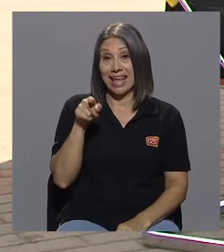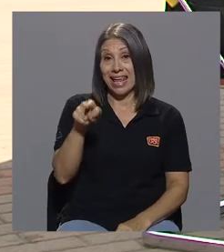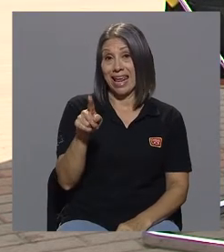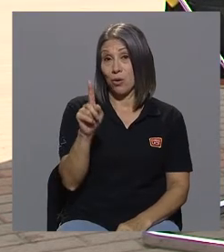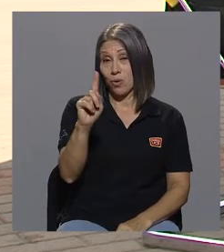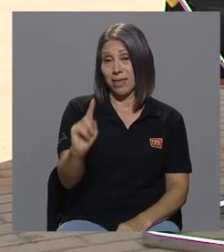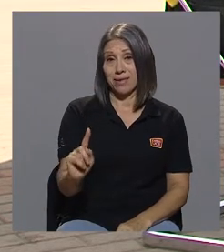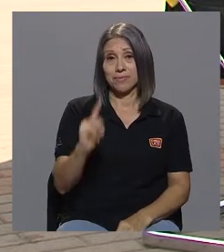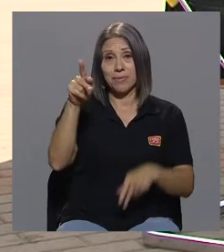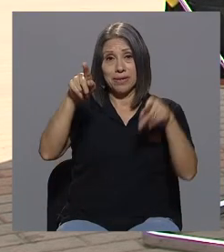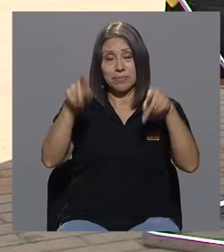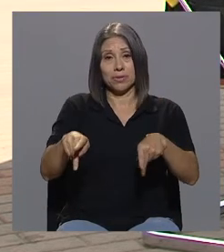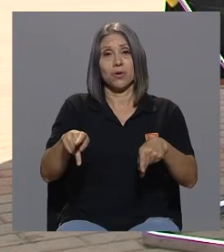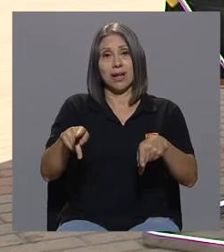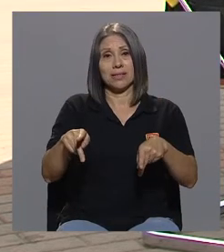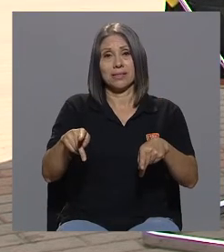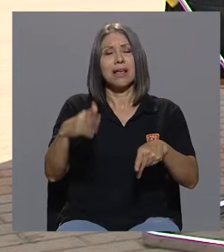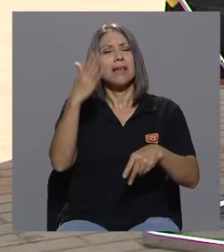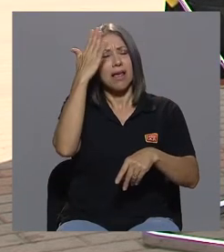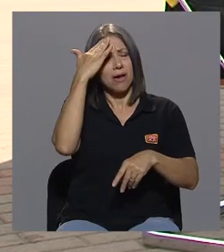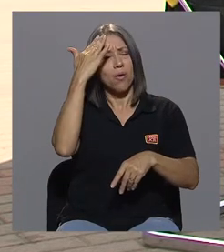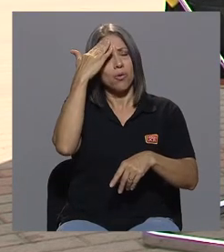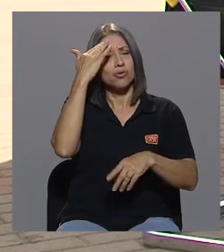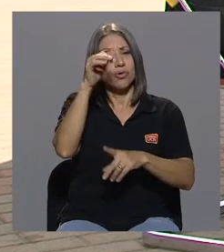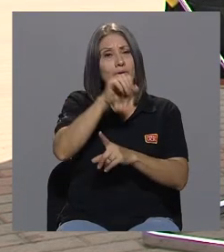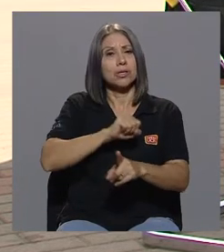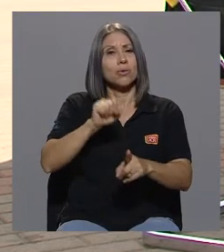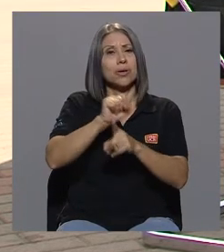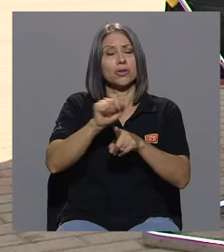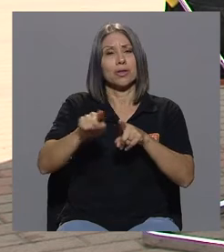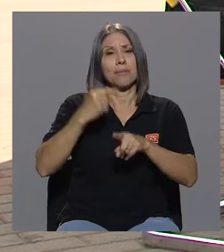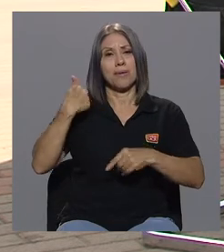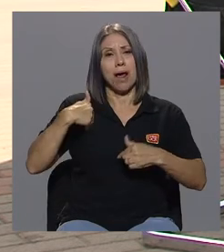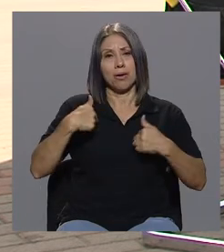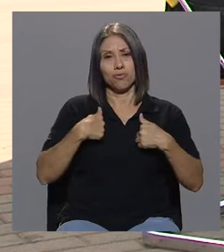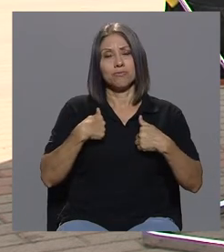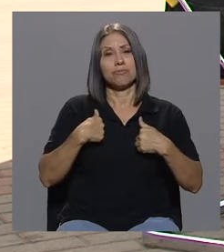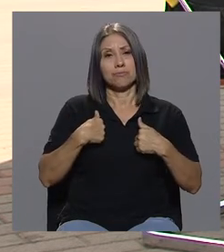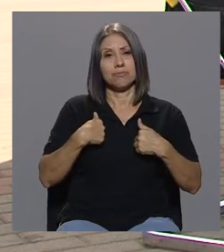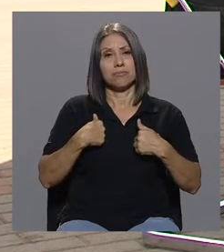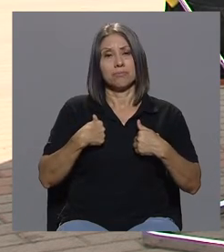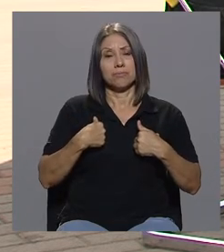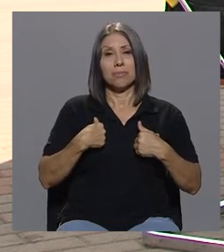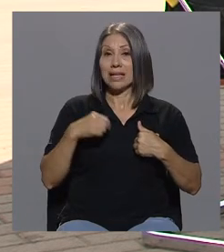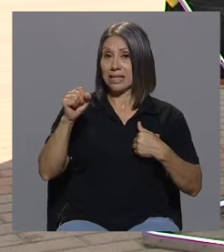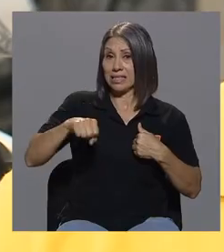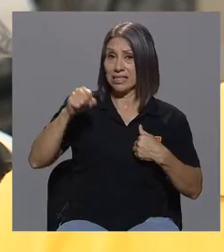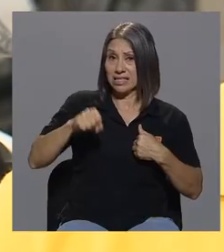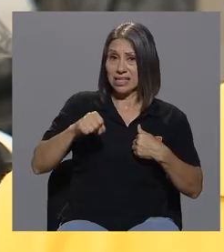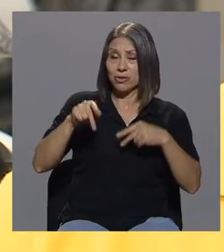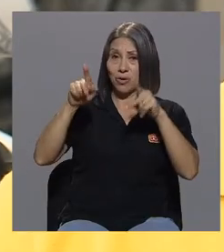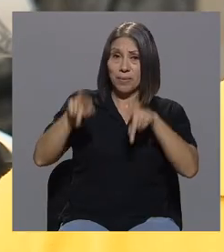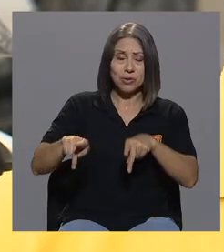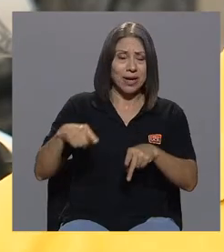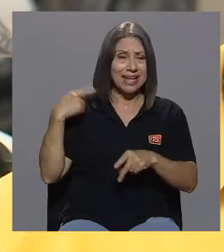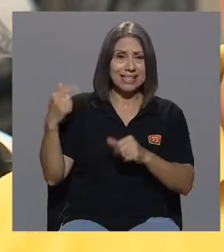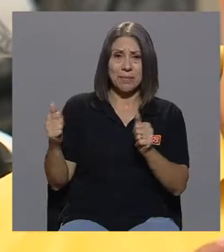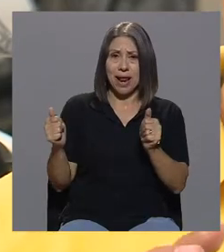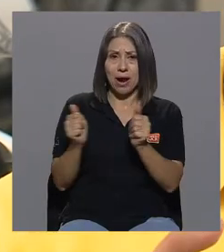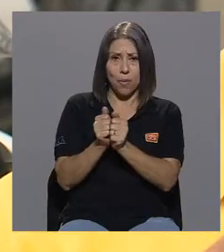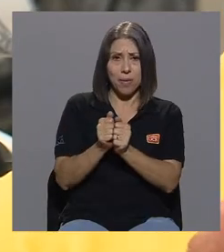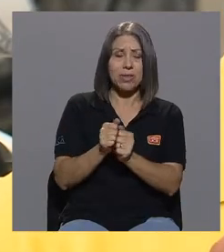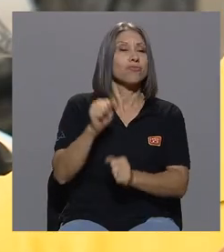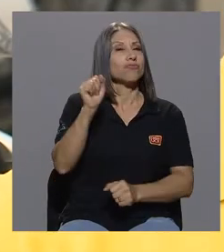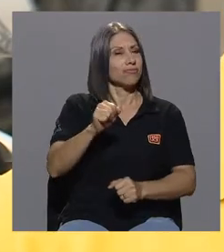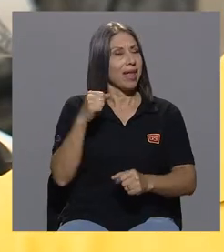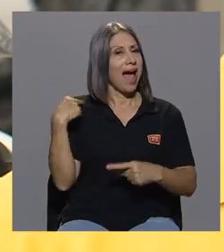conoció la situación de mi hermano entonces para mí una persona que la ha acompañado siempre definitivamente y hasta el día de